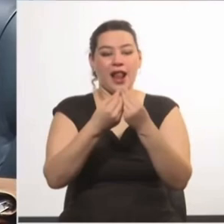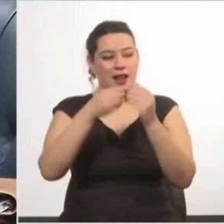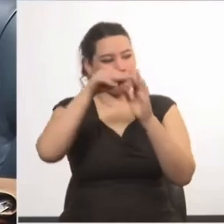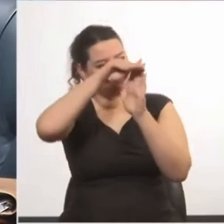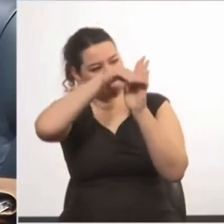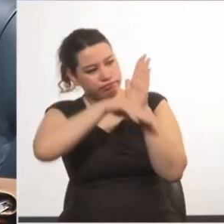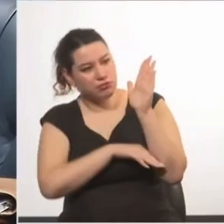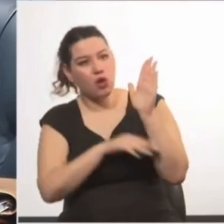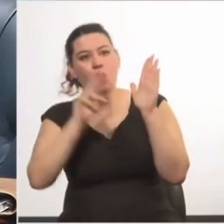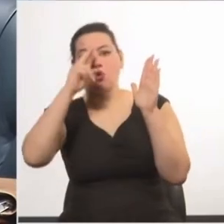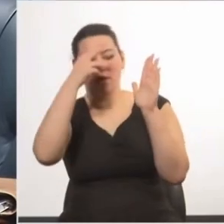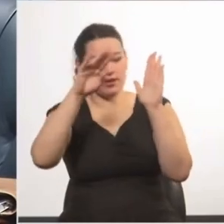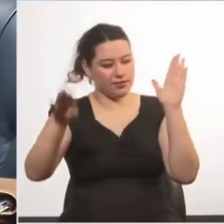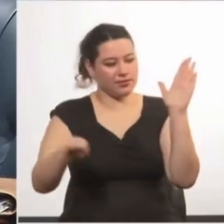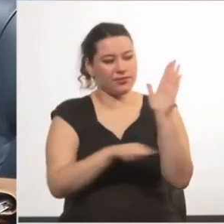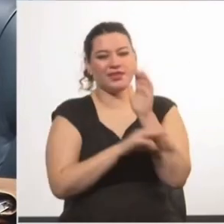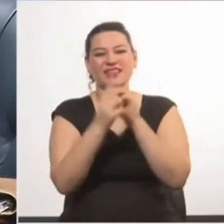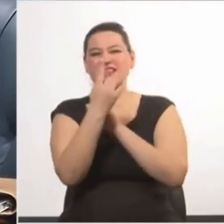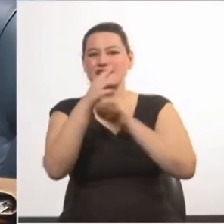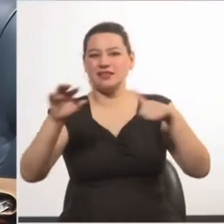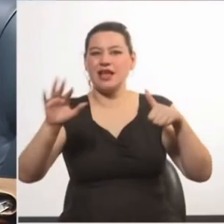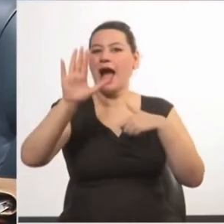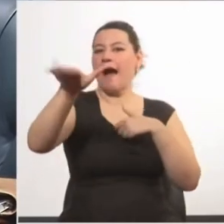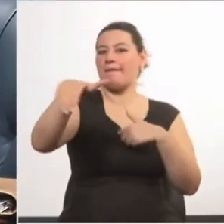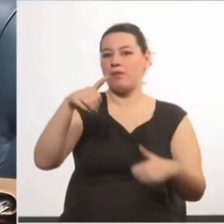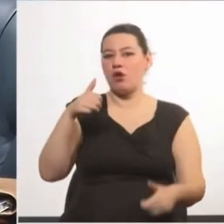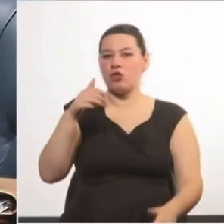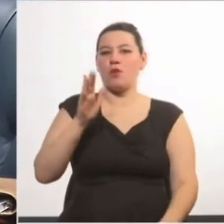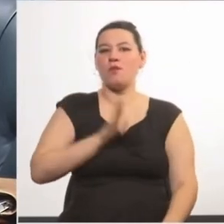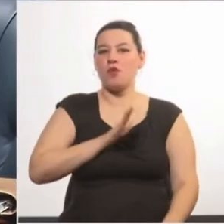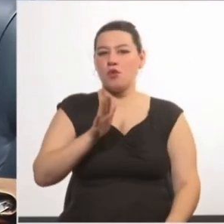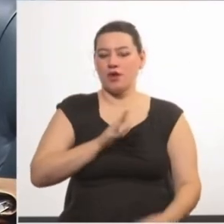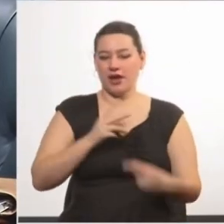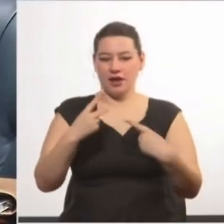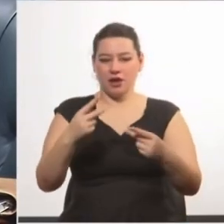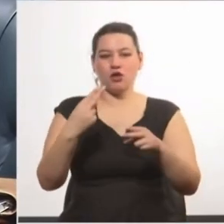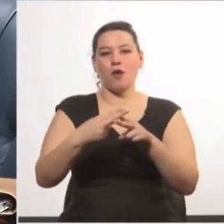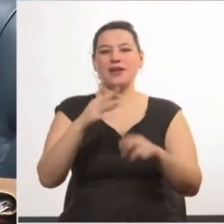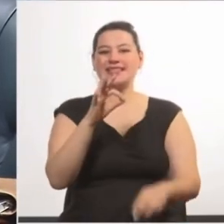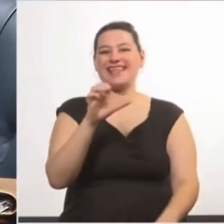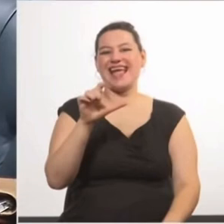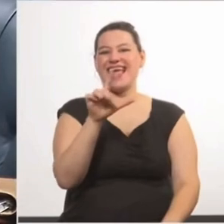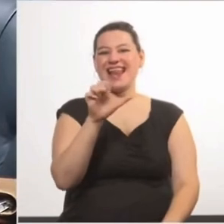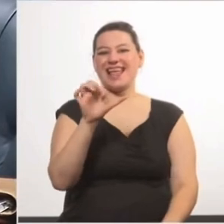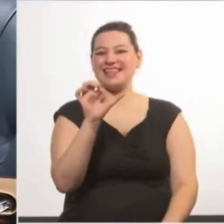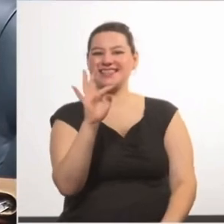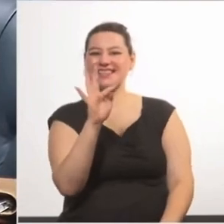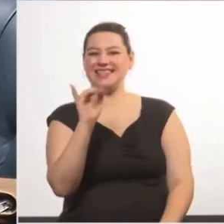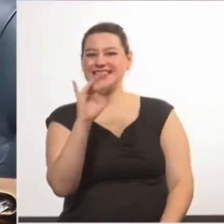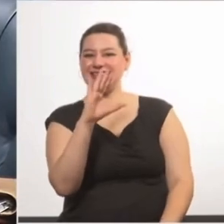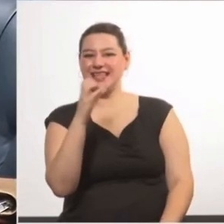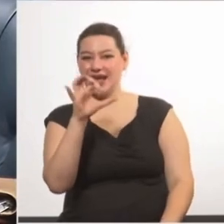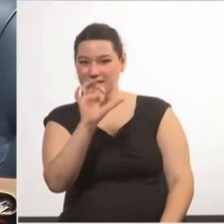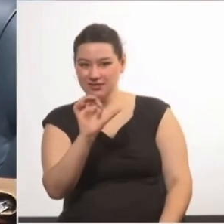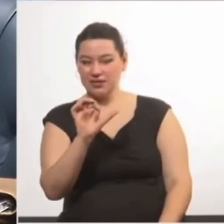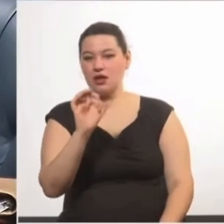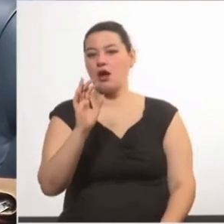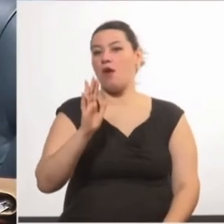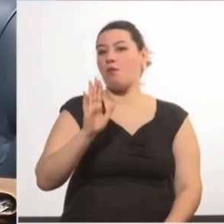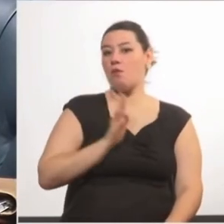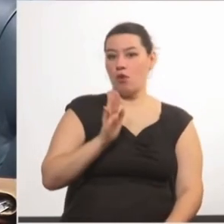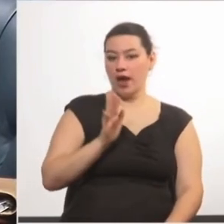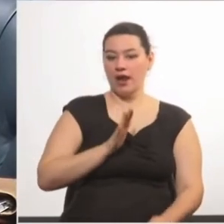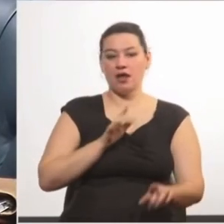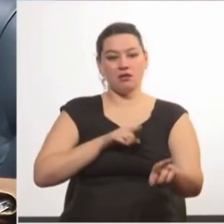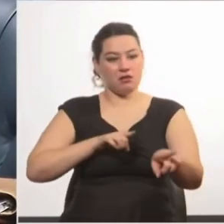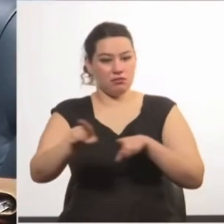con las celestitas dirigidas por la señora Graciela Rebollo, una joven técnica que contó con el apoyo de quienes